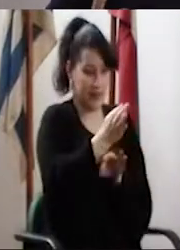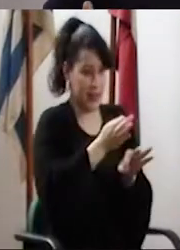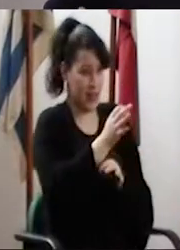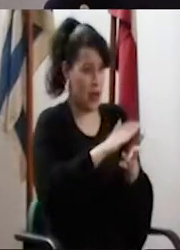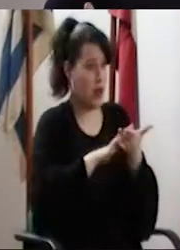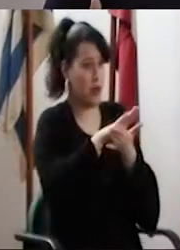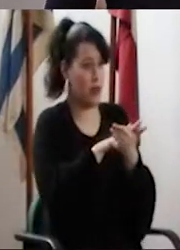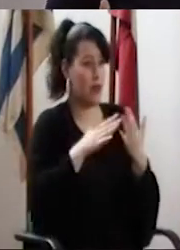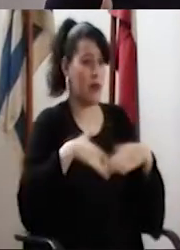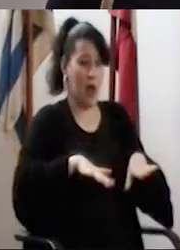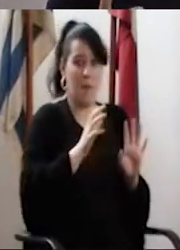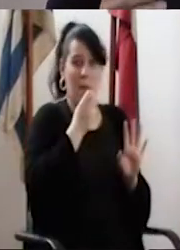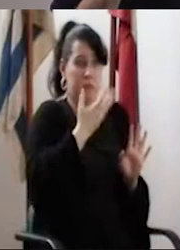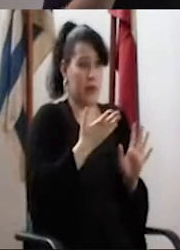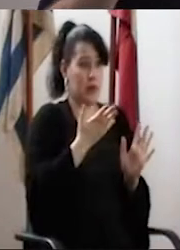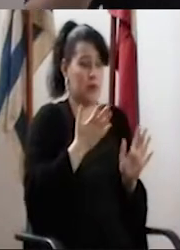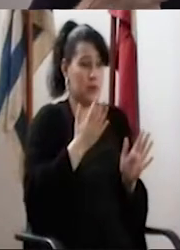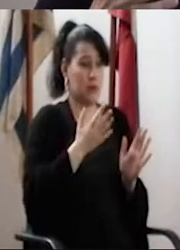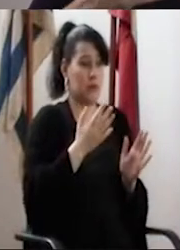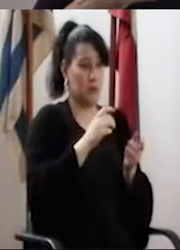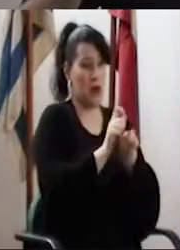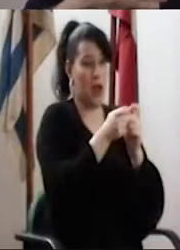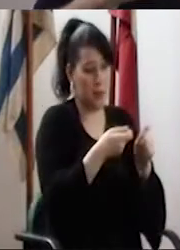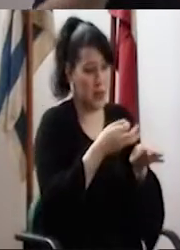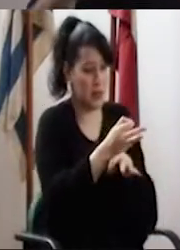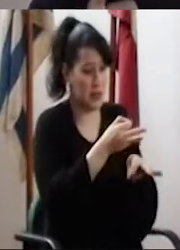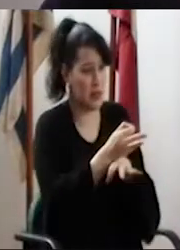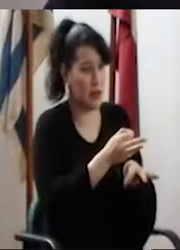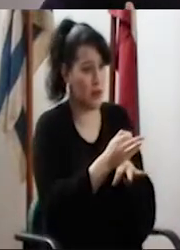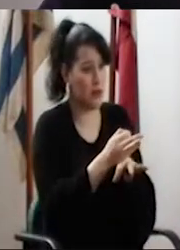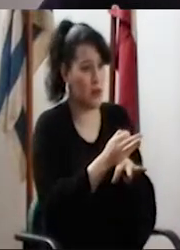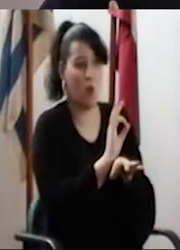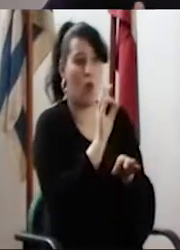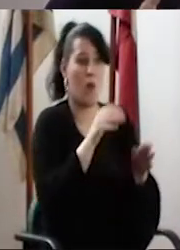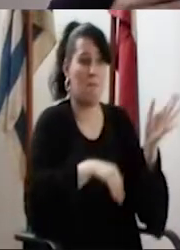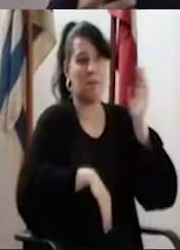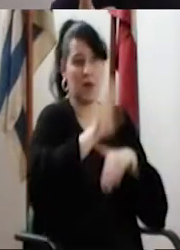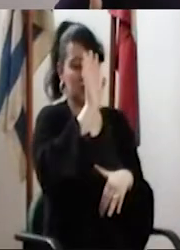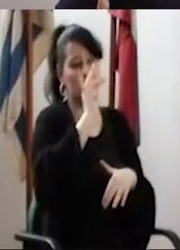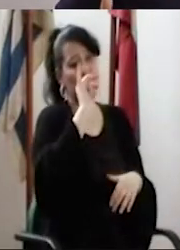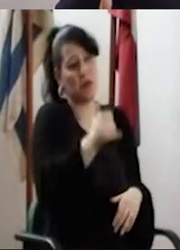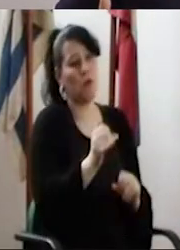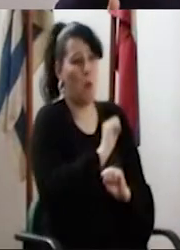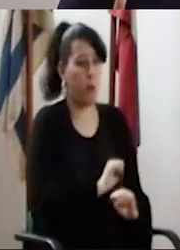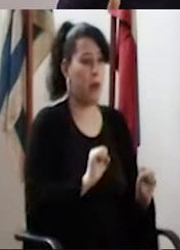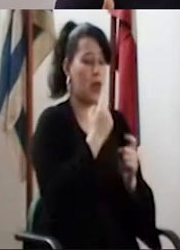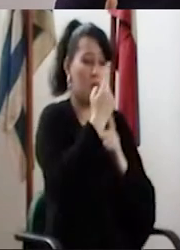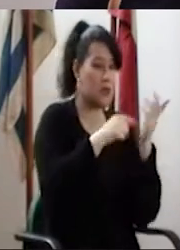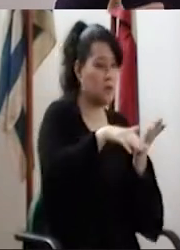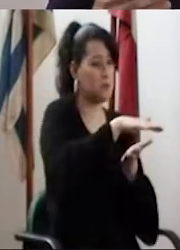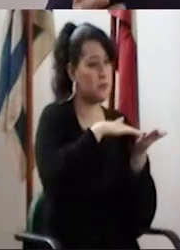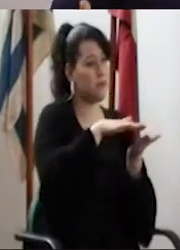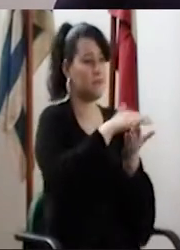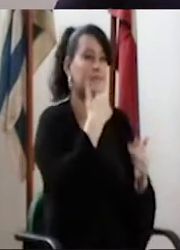día de hoy no hacen enseñanza, y capaz que es muy razonable que pasen a hacer enseñanza de grado, como la mayoría de los docentes.